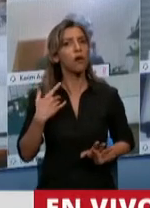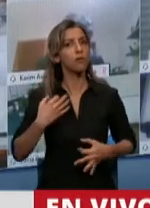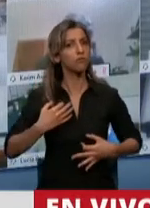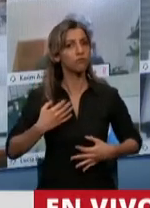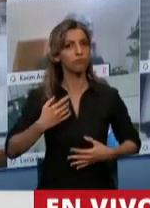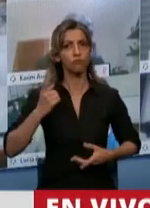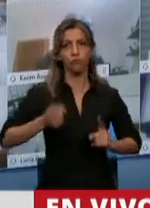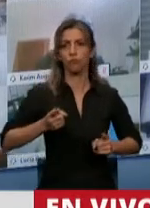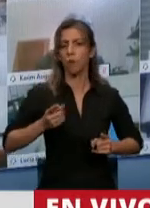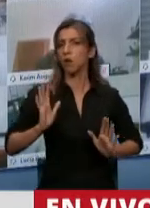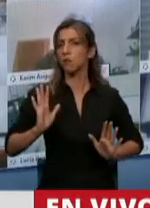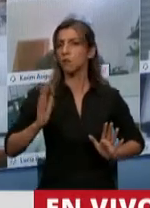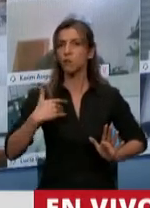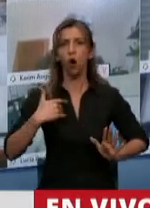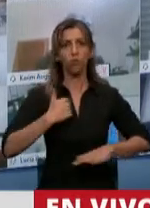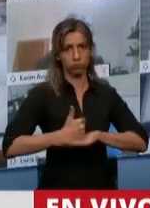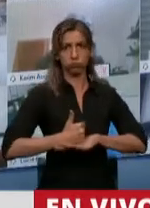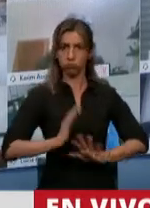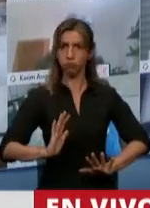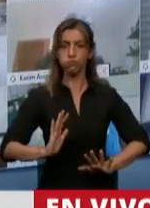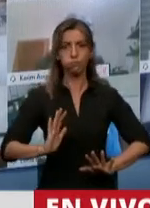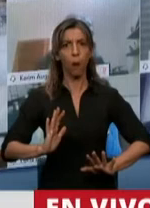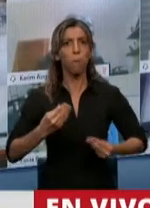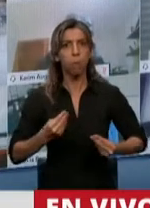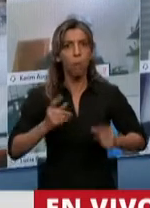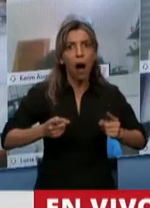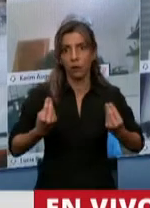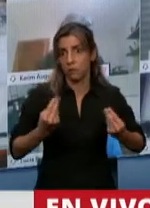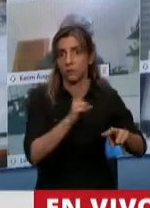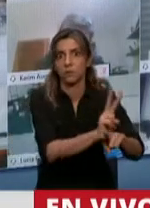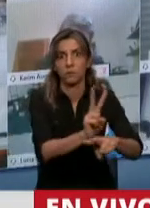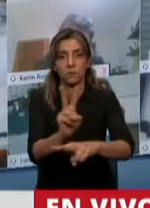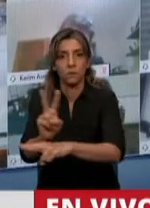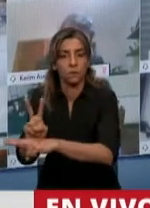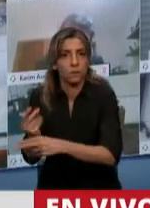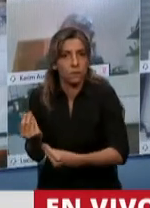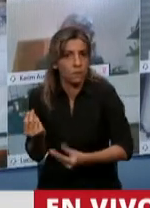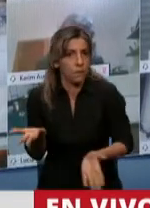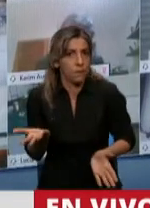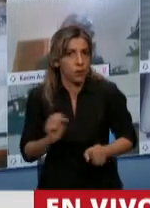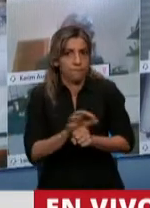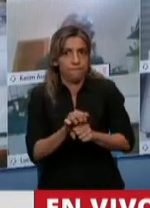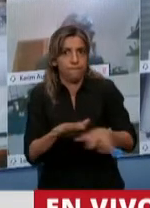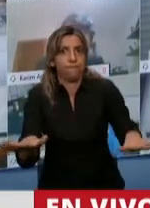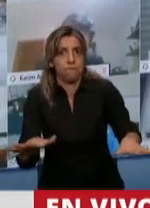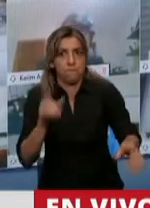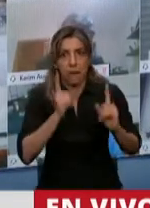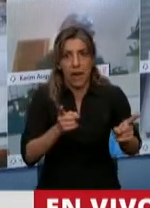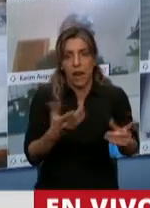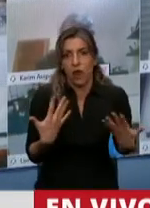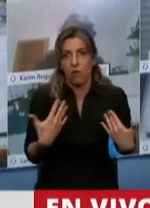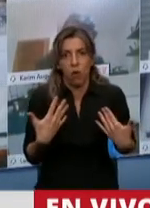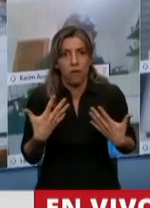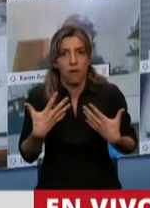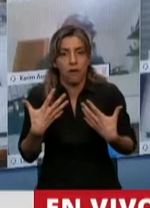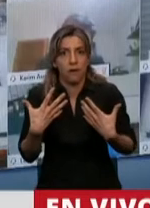que cuide el potencial riesgo que tiene la salud